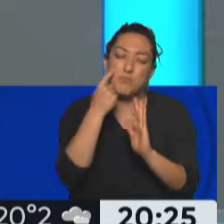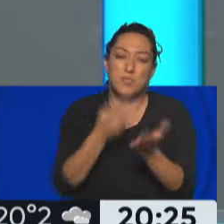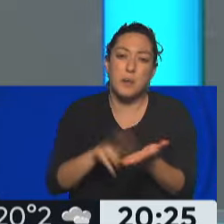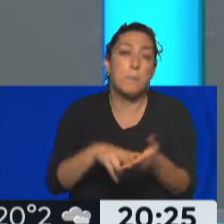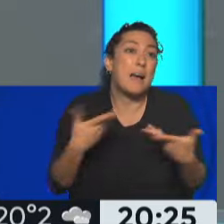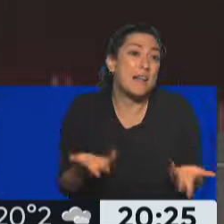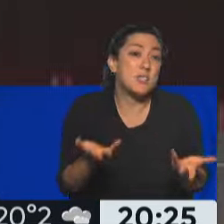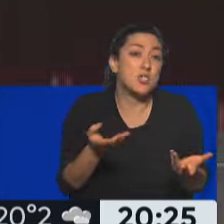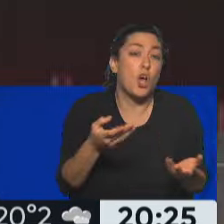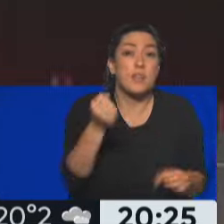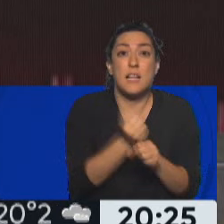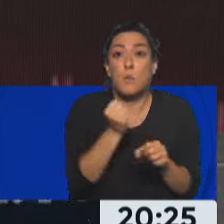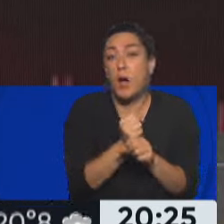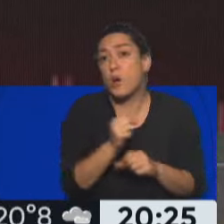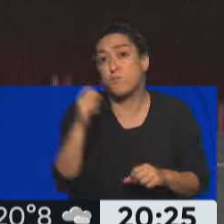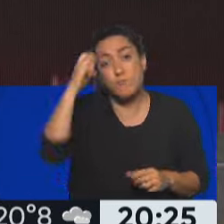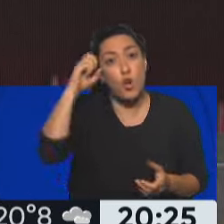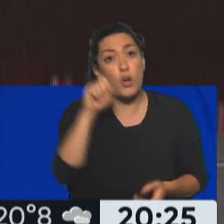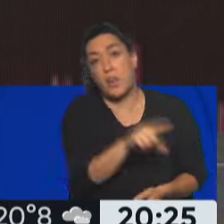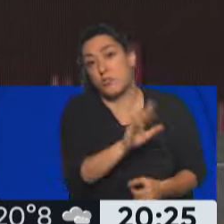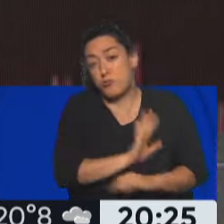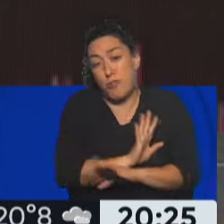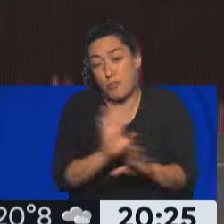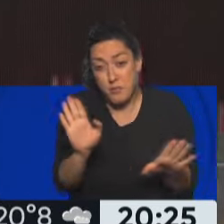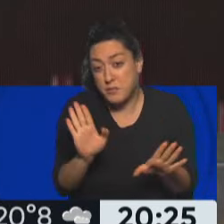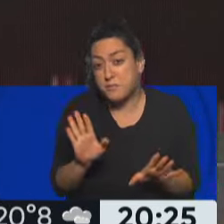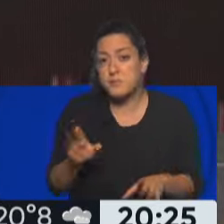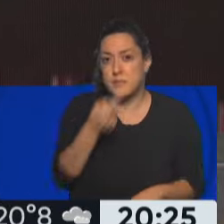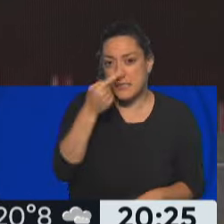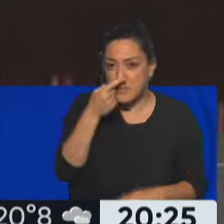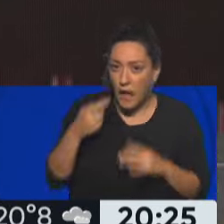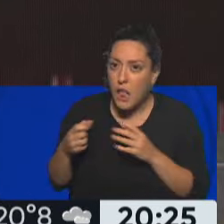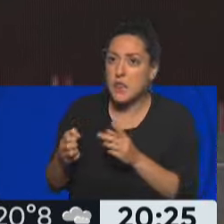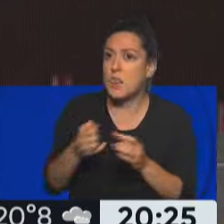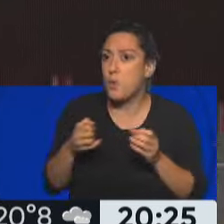legisladores. Muy bien. Bueno, vamos a seguir con este debate que es muy interesante porque se siguen abriendo este tipo de casos.